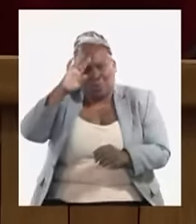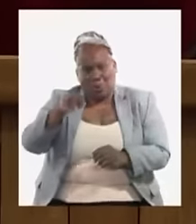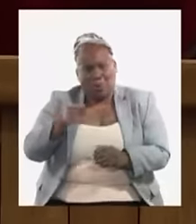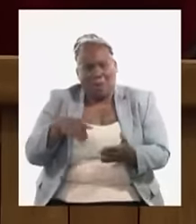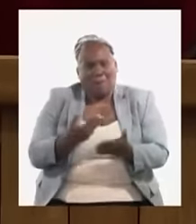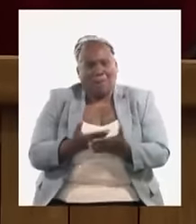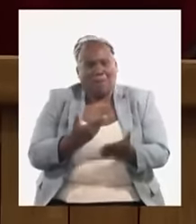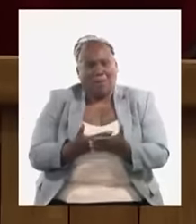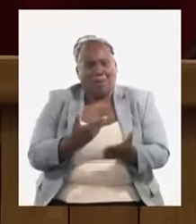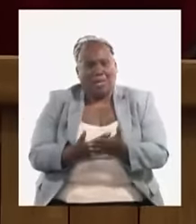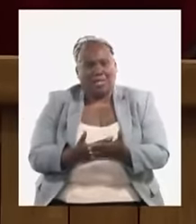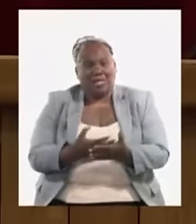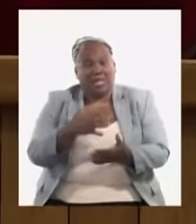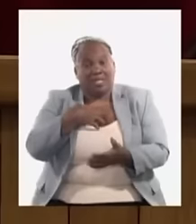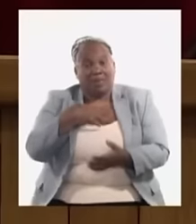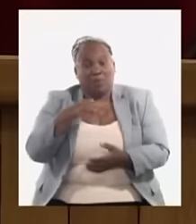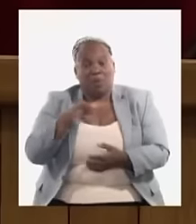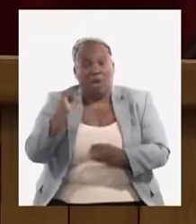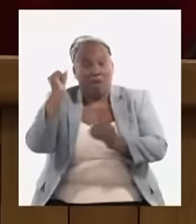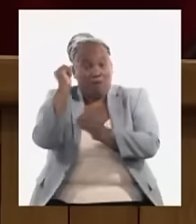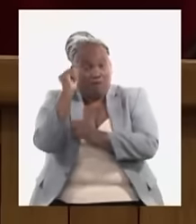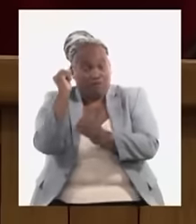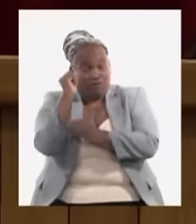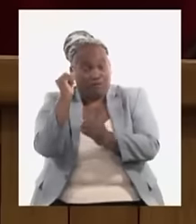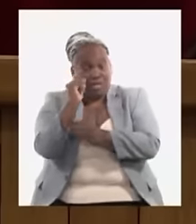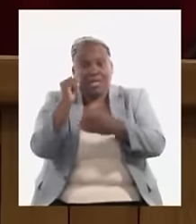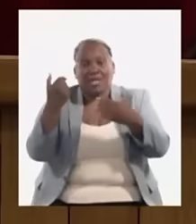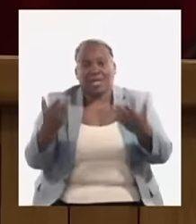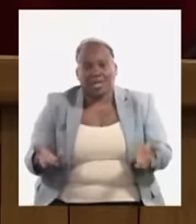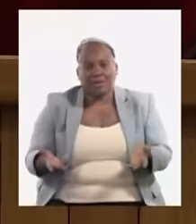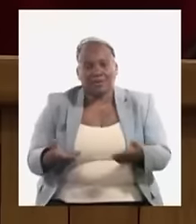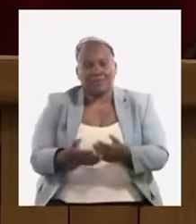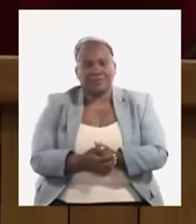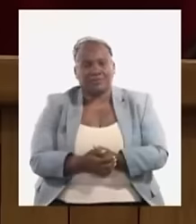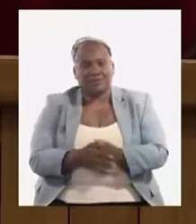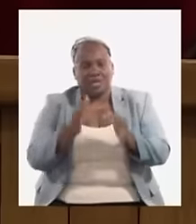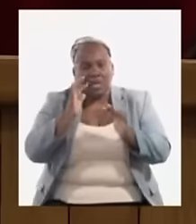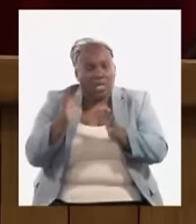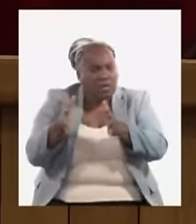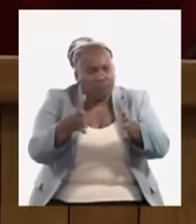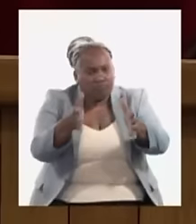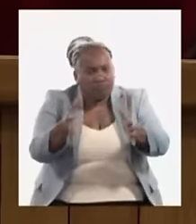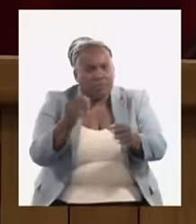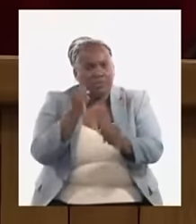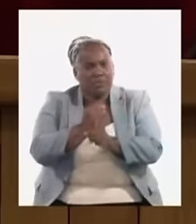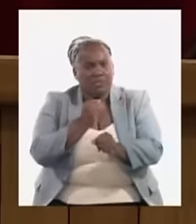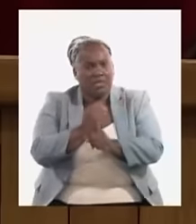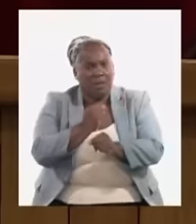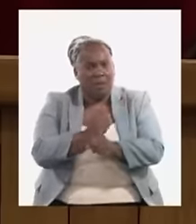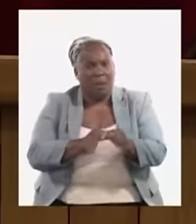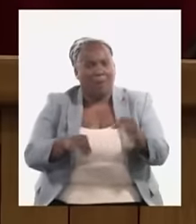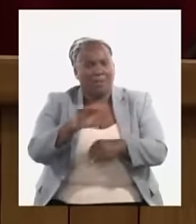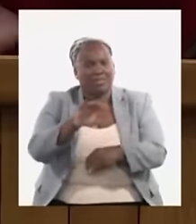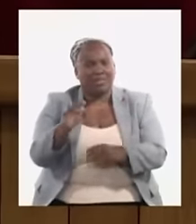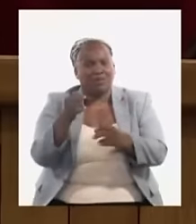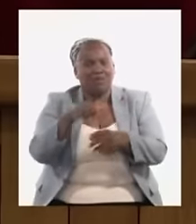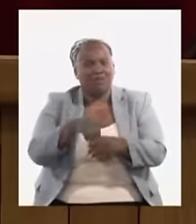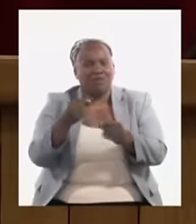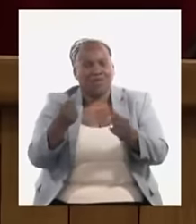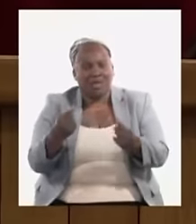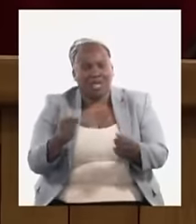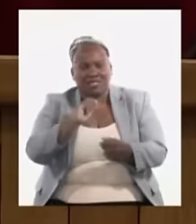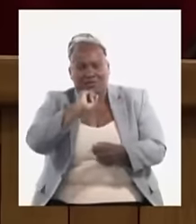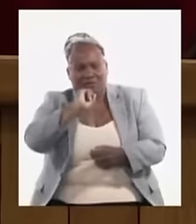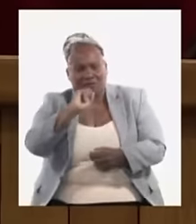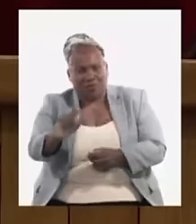correspondientes. Pero tenemos también que fortalecer y enrutar el trabajo de un Ministerio de Finanza con tantas dificultades, sobre todo